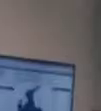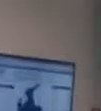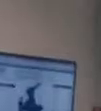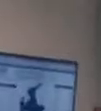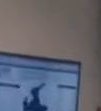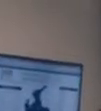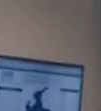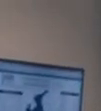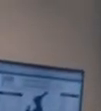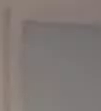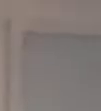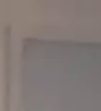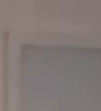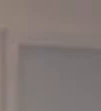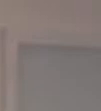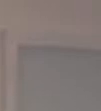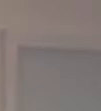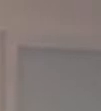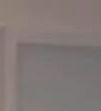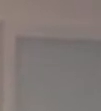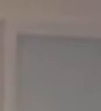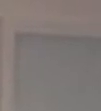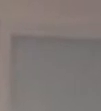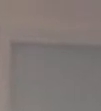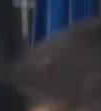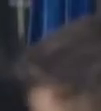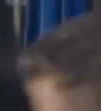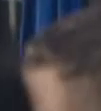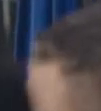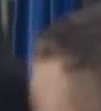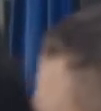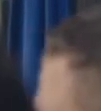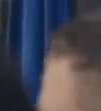El conocimiento nos hace responsables.